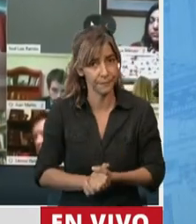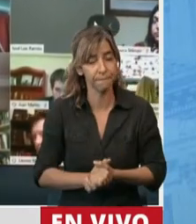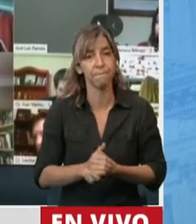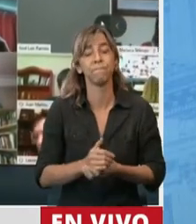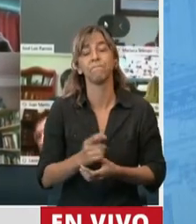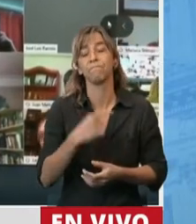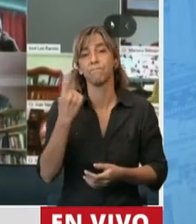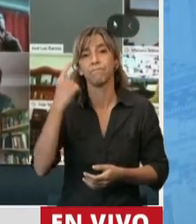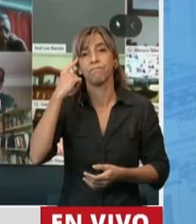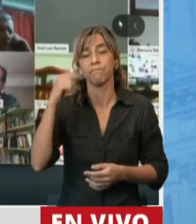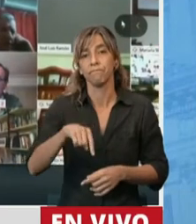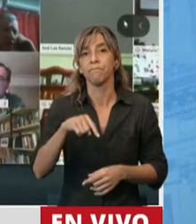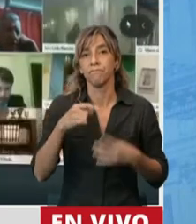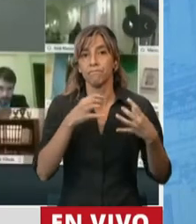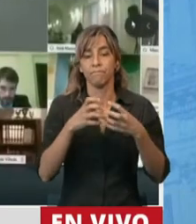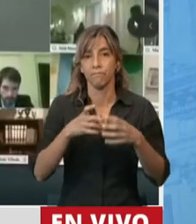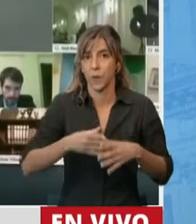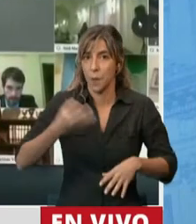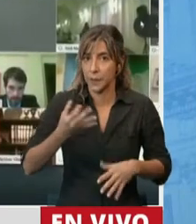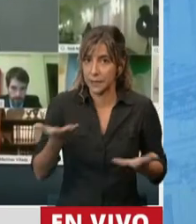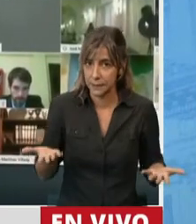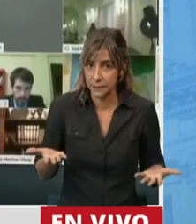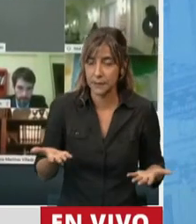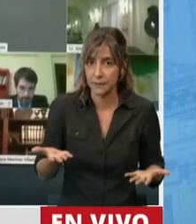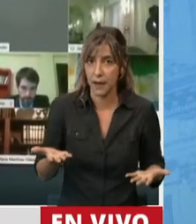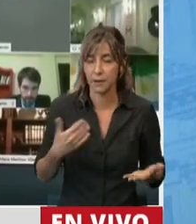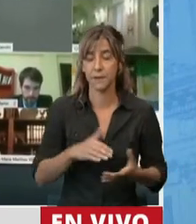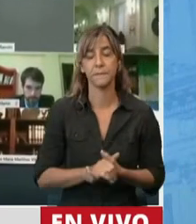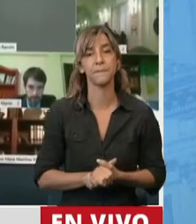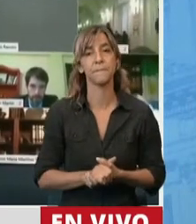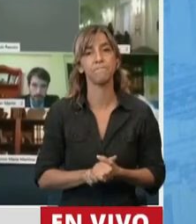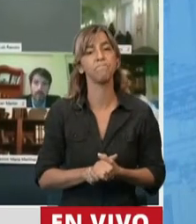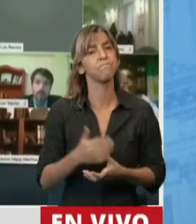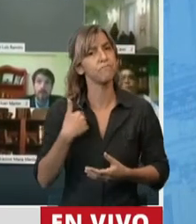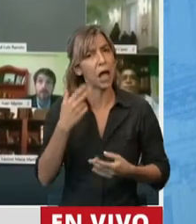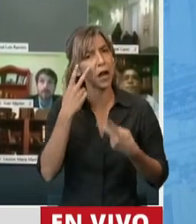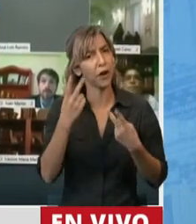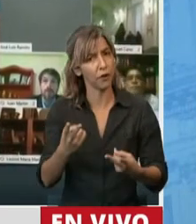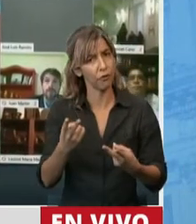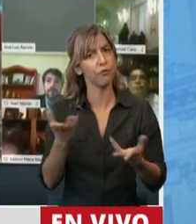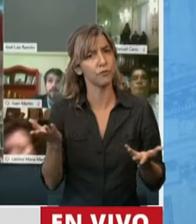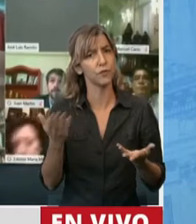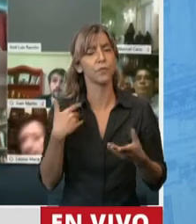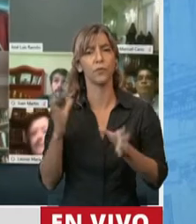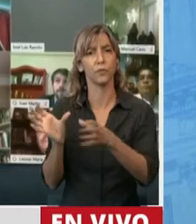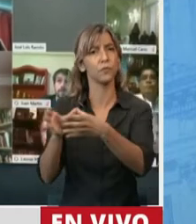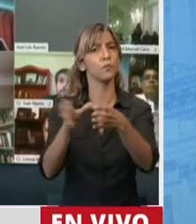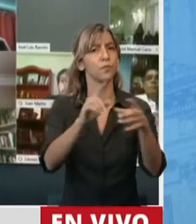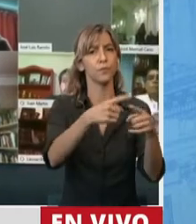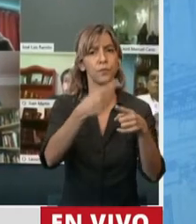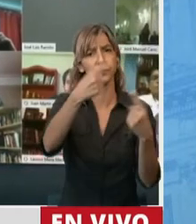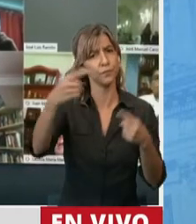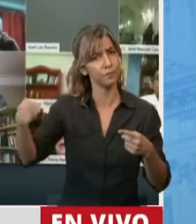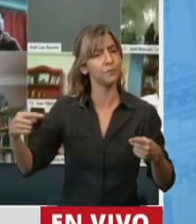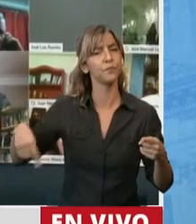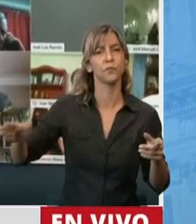También reconozco no sólo el acompañamiento de todos los bloques a este